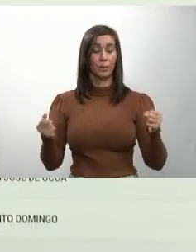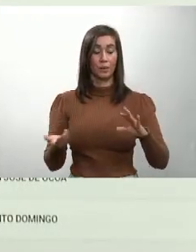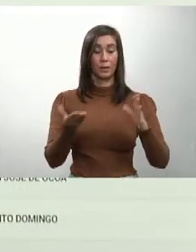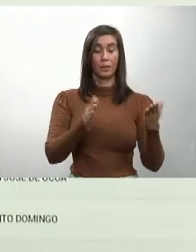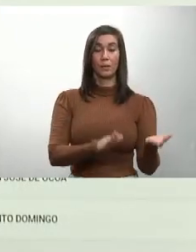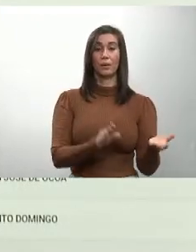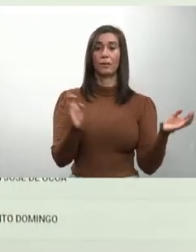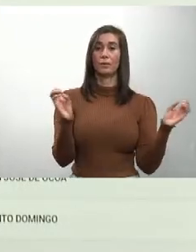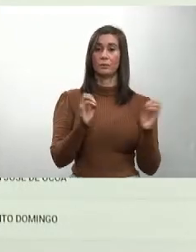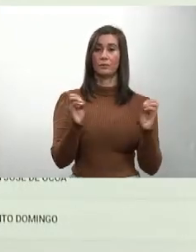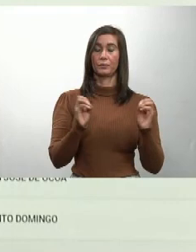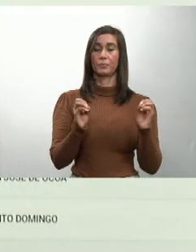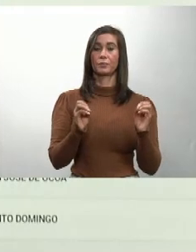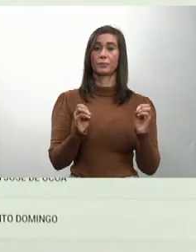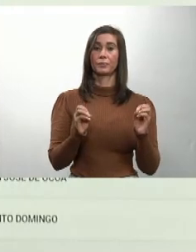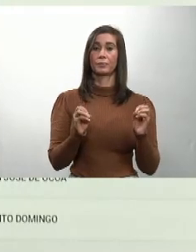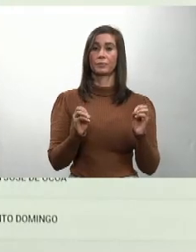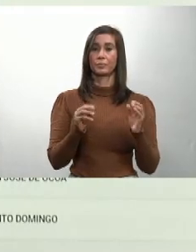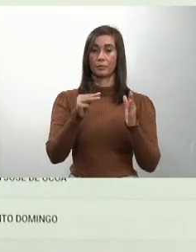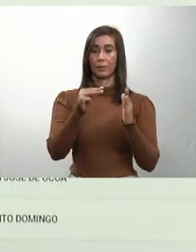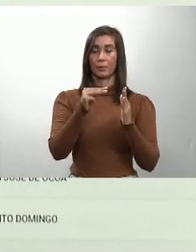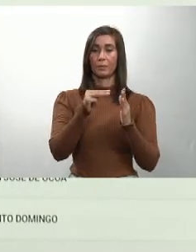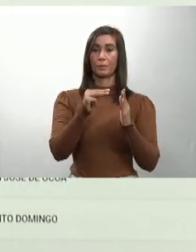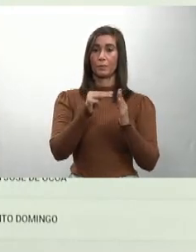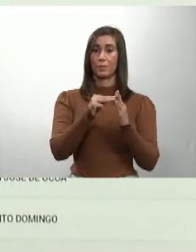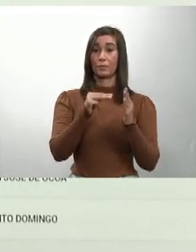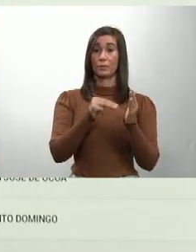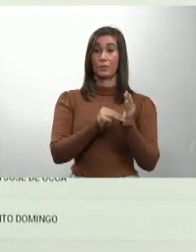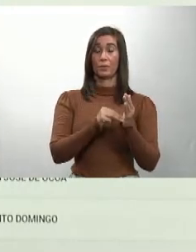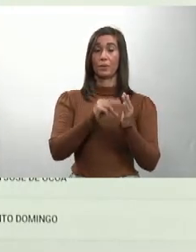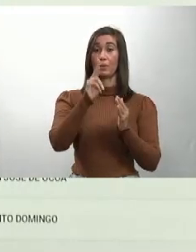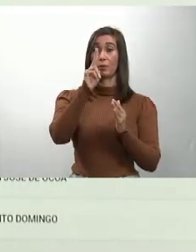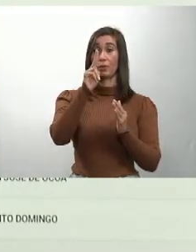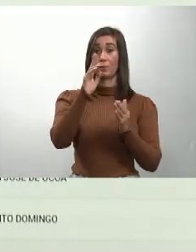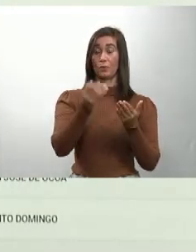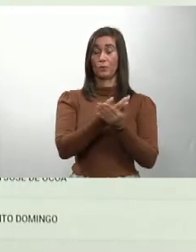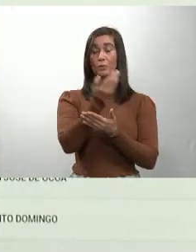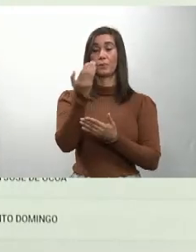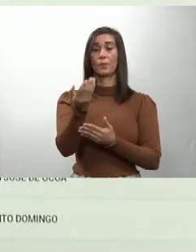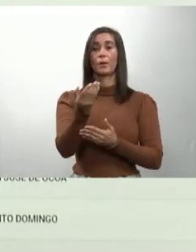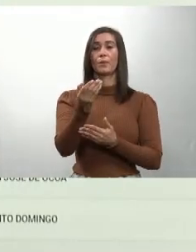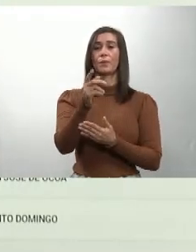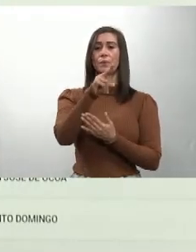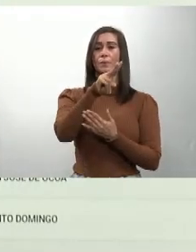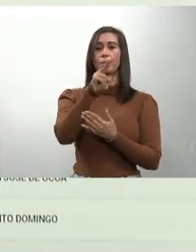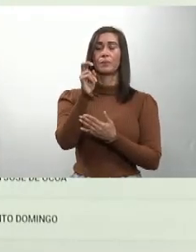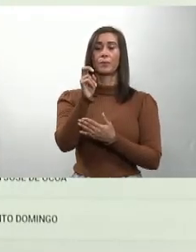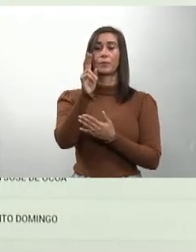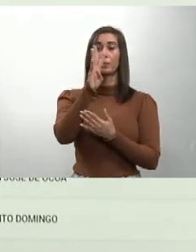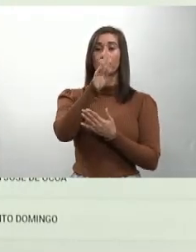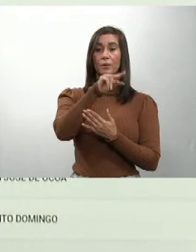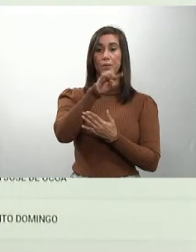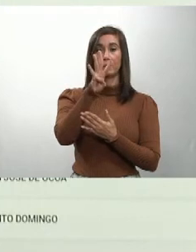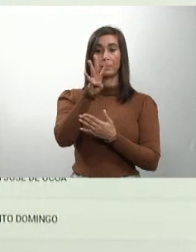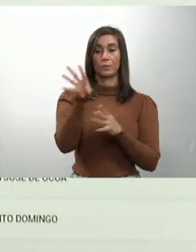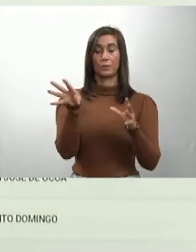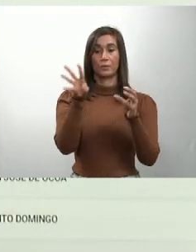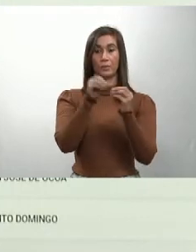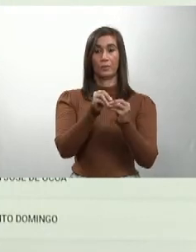fallecimientos. Montseñor Noel, 2 casos nuevos, 2 casos nuevos, 224